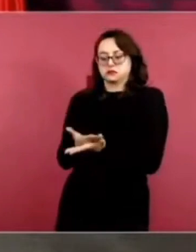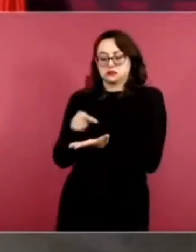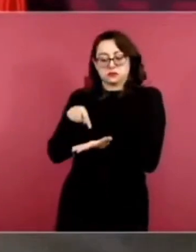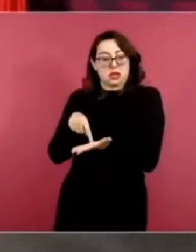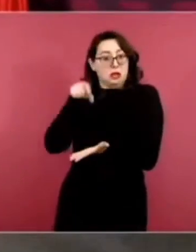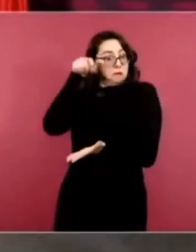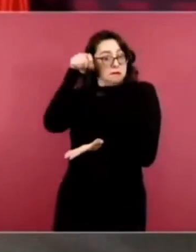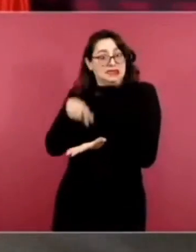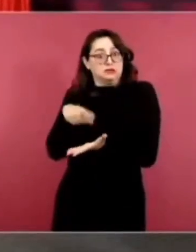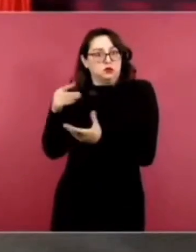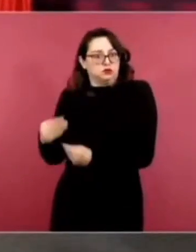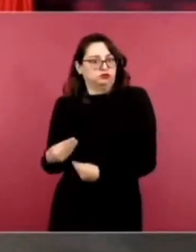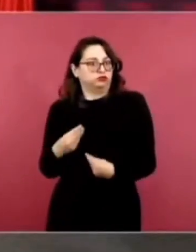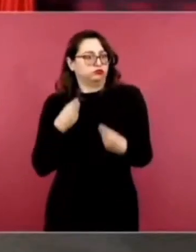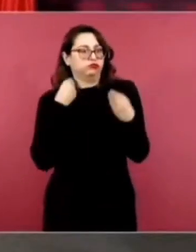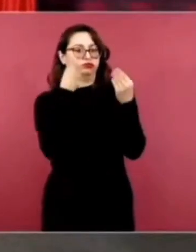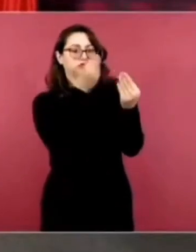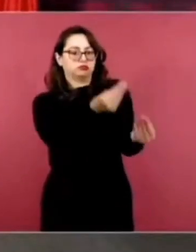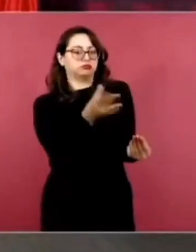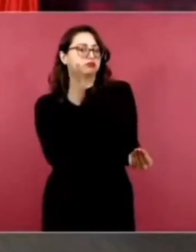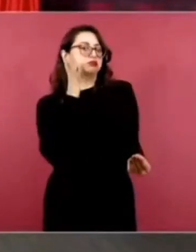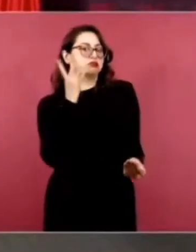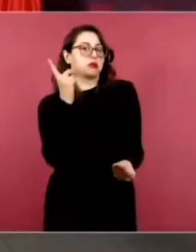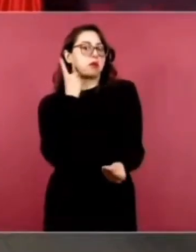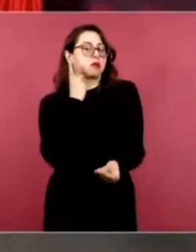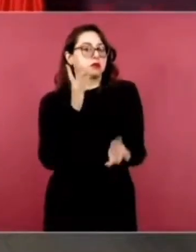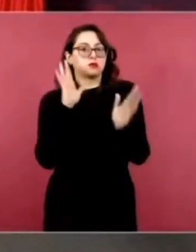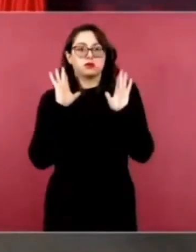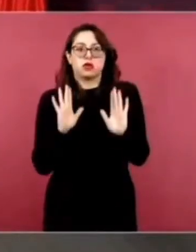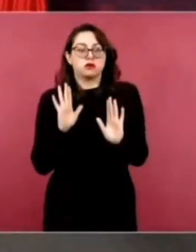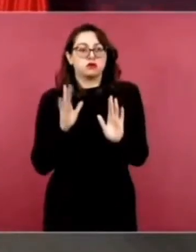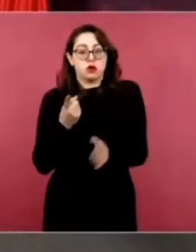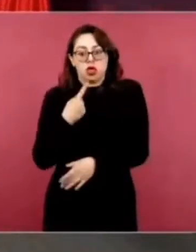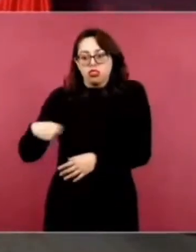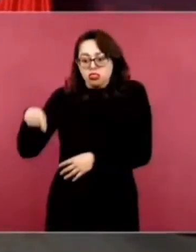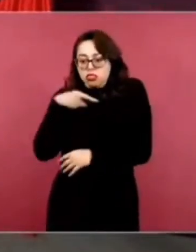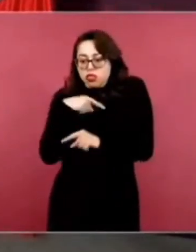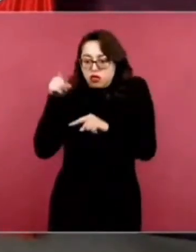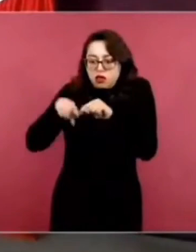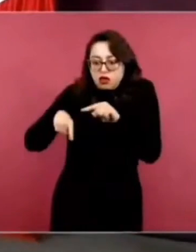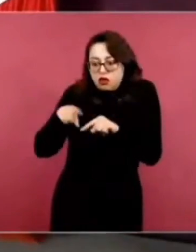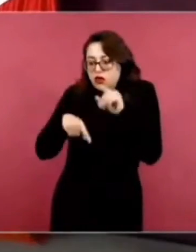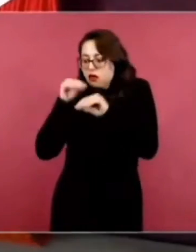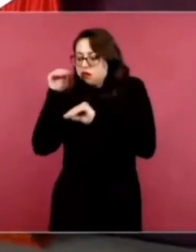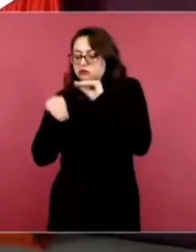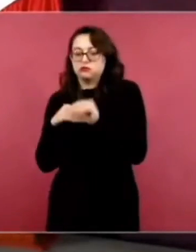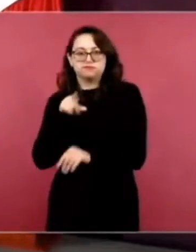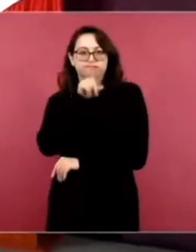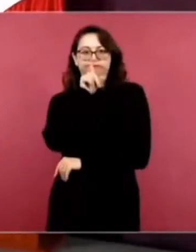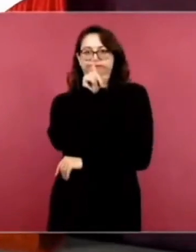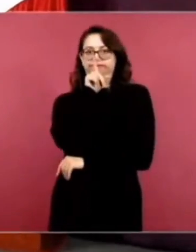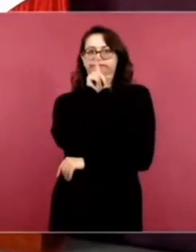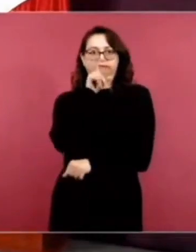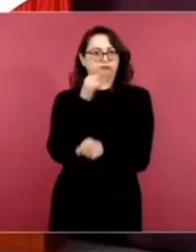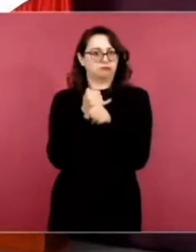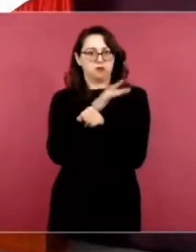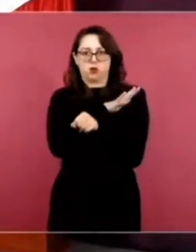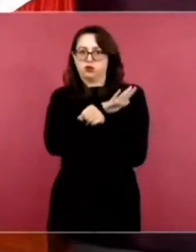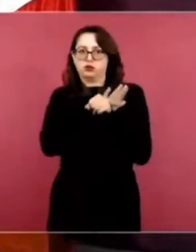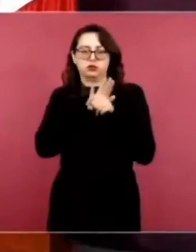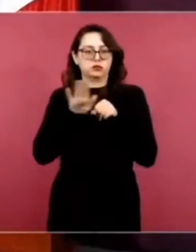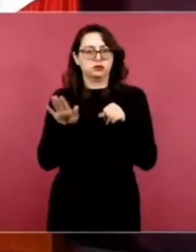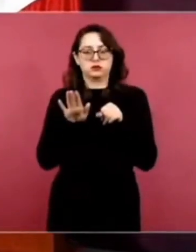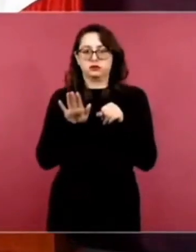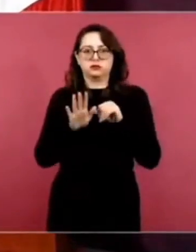respecto a los fedicomisos y son pues los legisladores en esta facultad exclusiva que